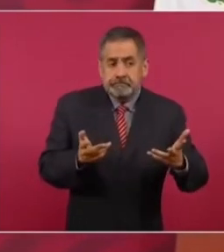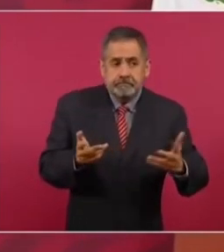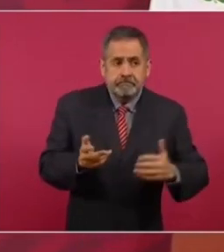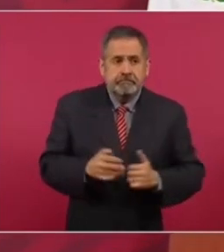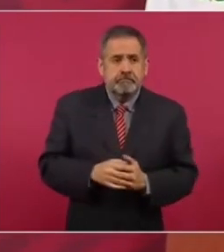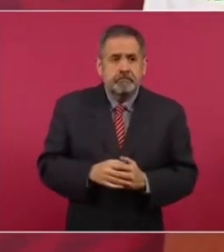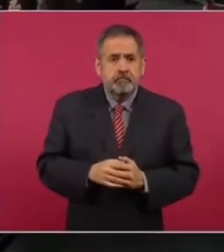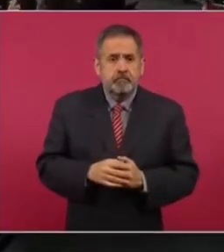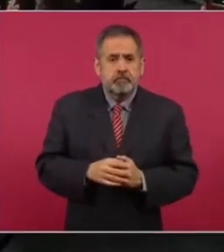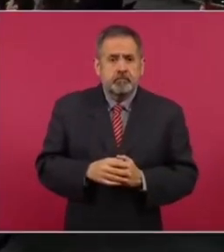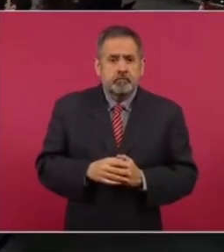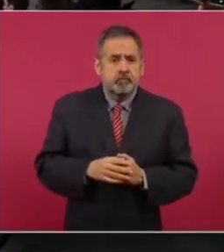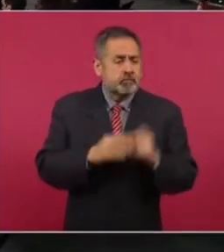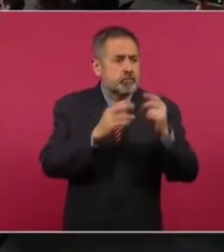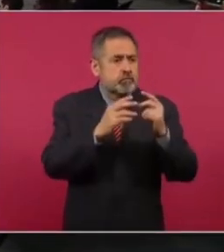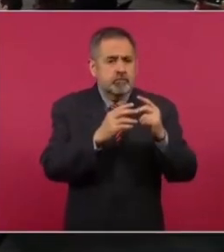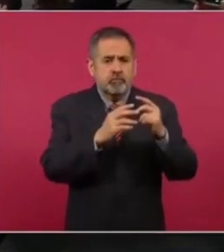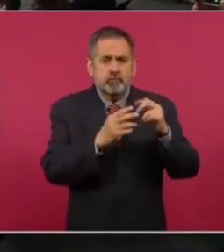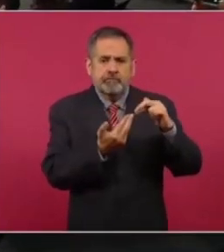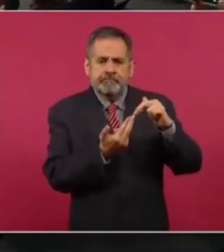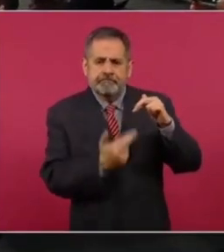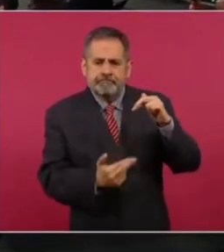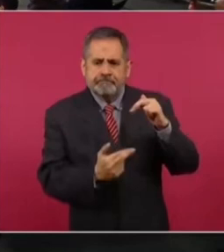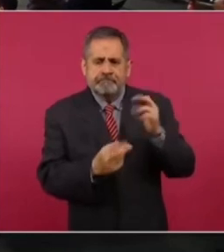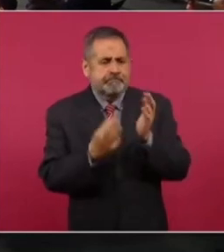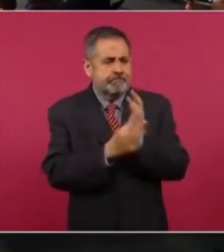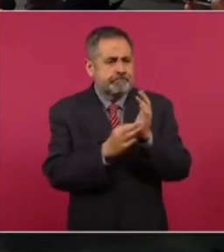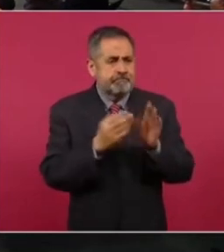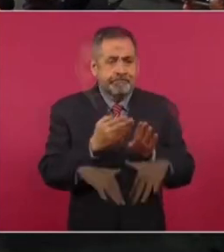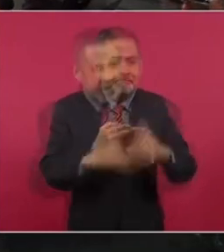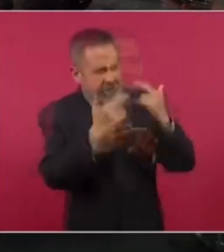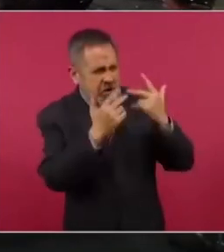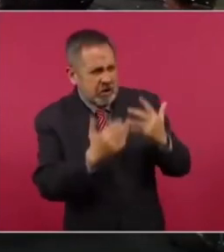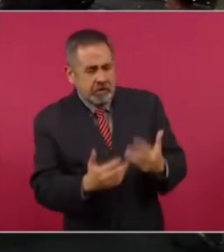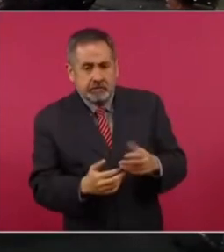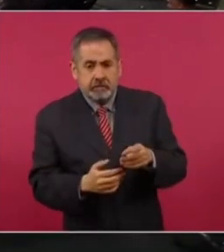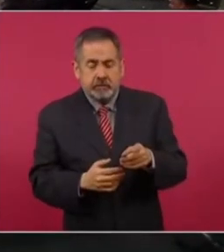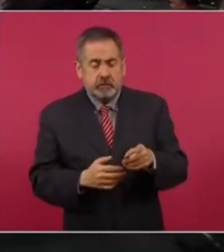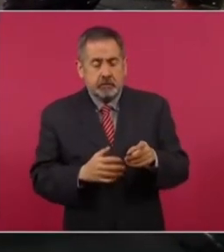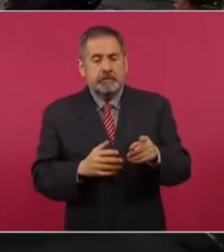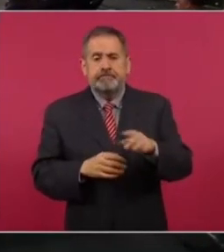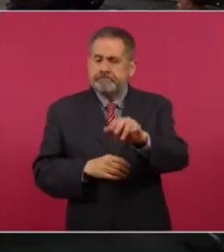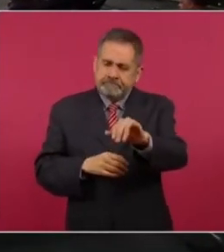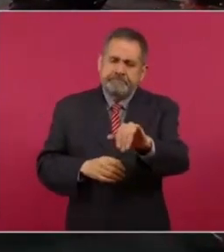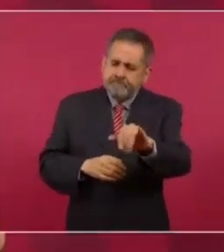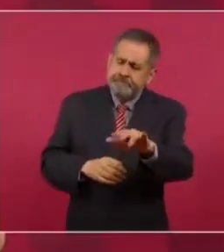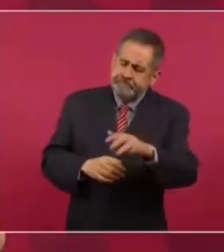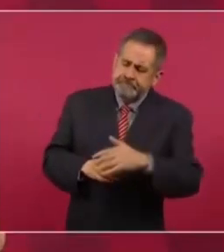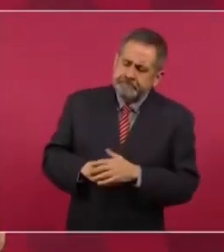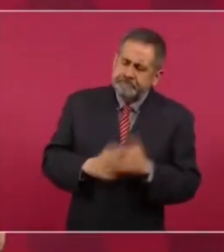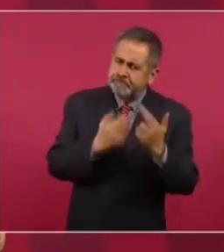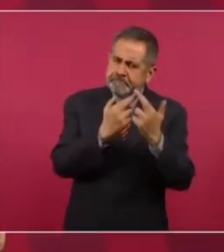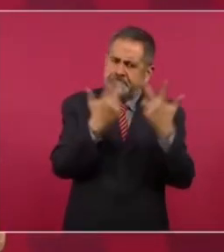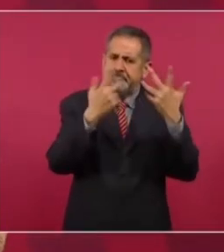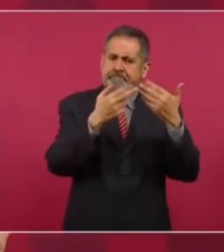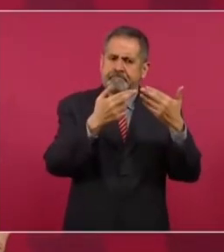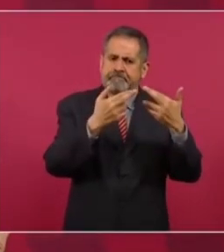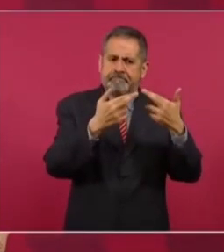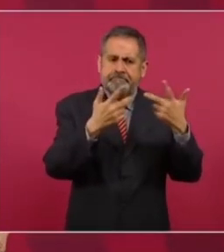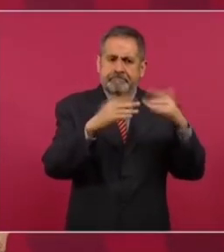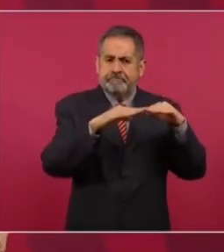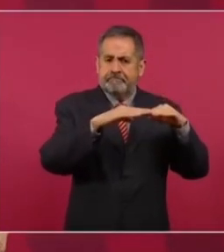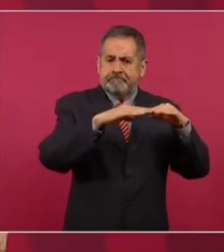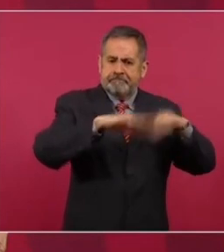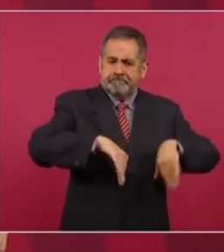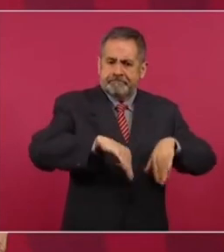las estructuras prefabricadas se quebró este a la mitad